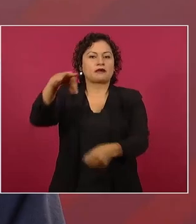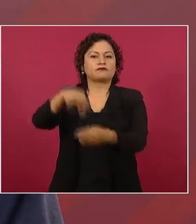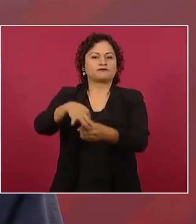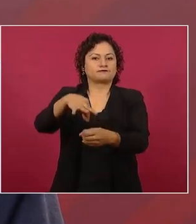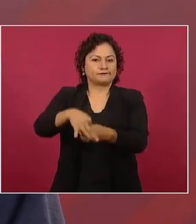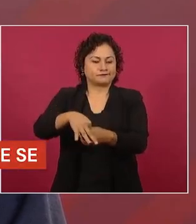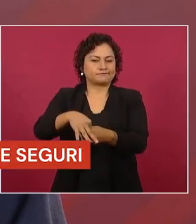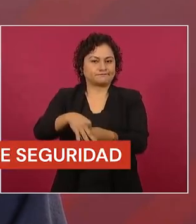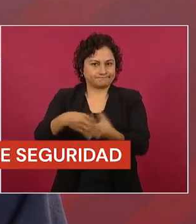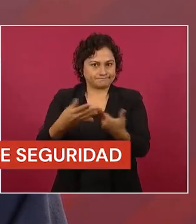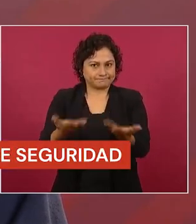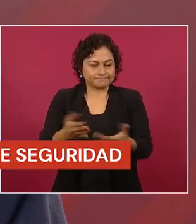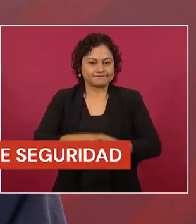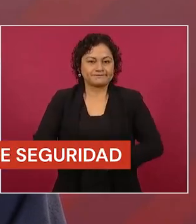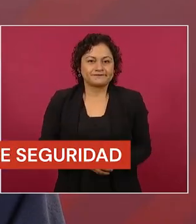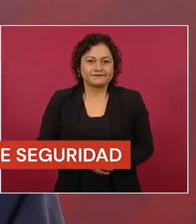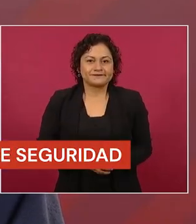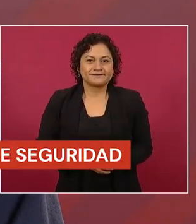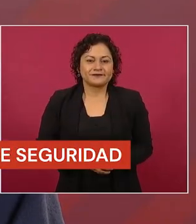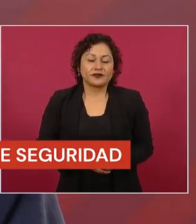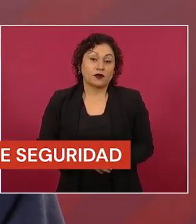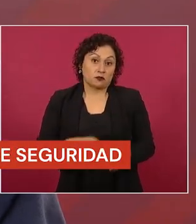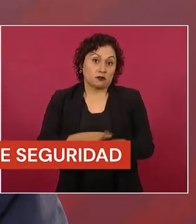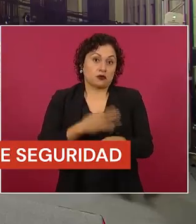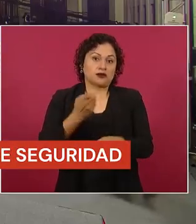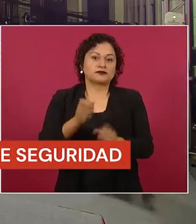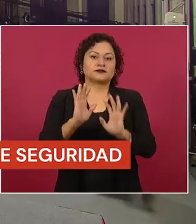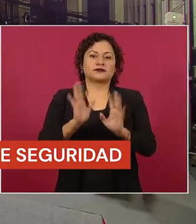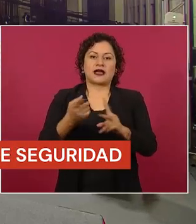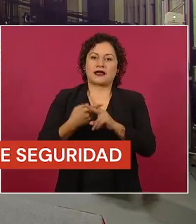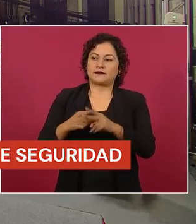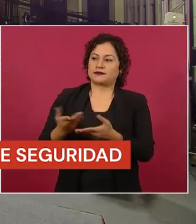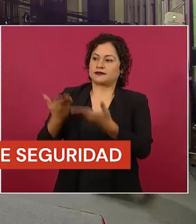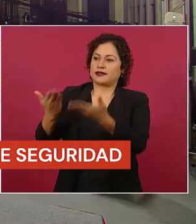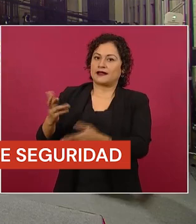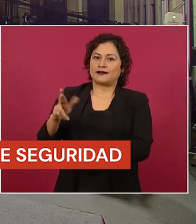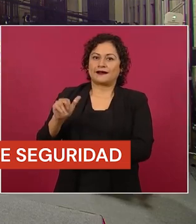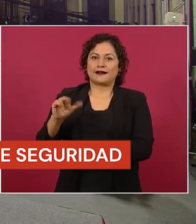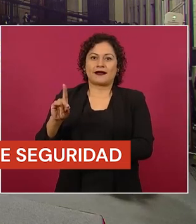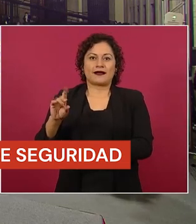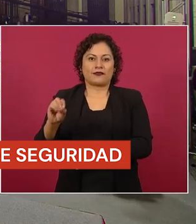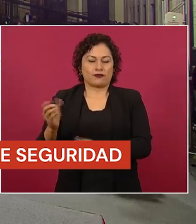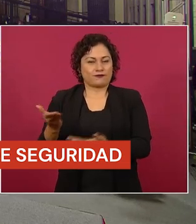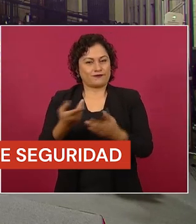Muy bien, pues vamos con Ricardo Mejía. Comenzamos.